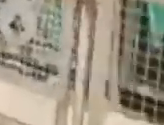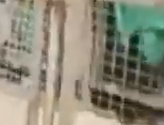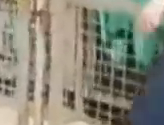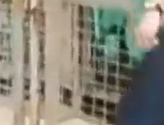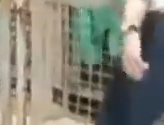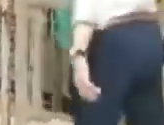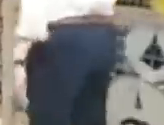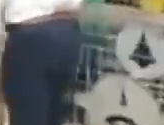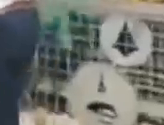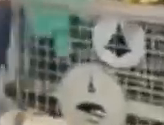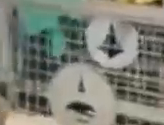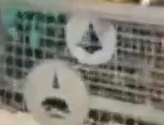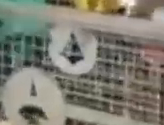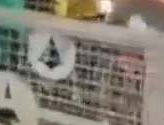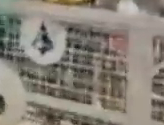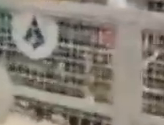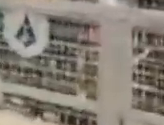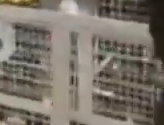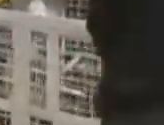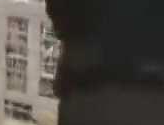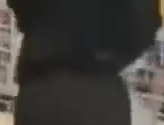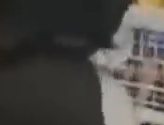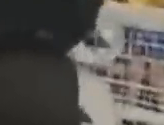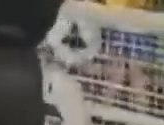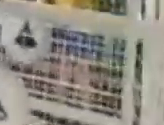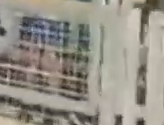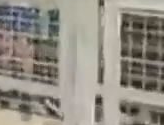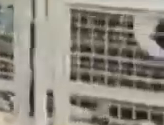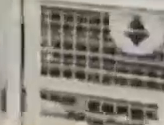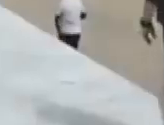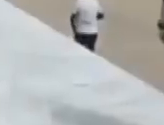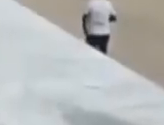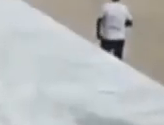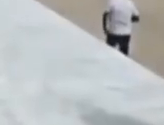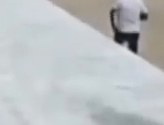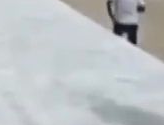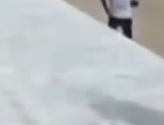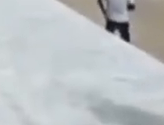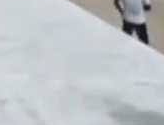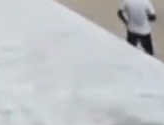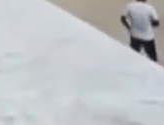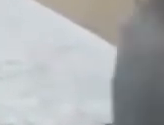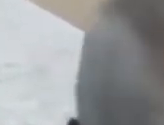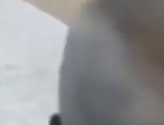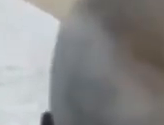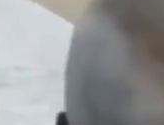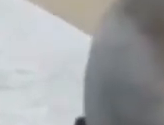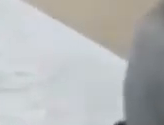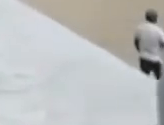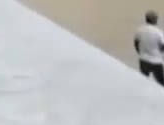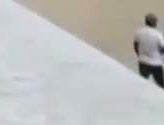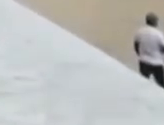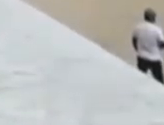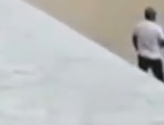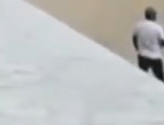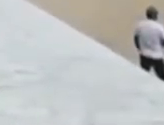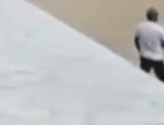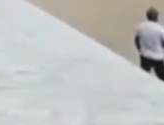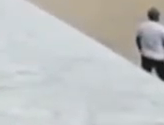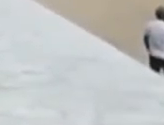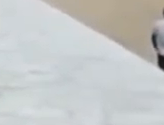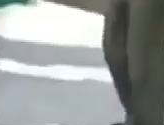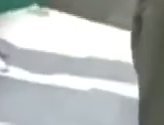Jair Bolsonaro sigue subestimando la pandemia el gobernante no considera todavía grave la enfermedad y tampoco estima necesario la